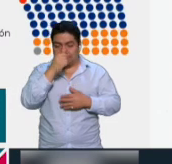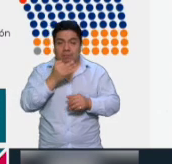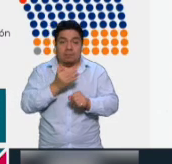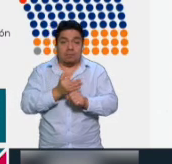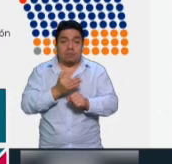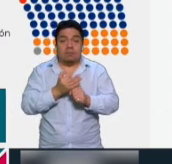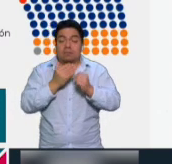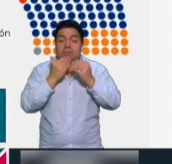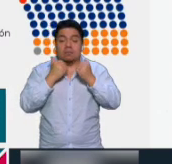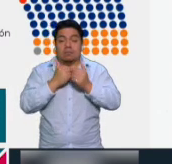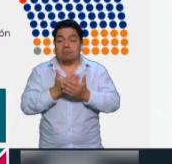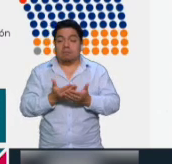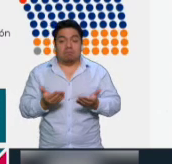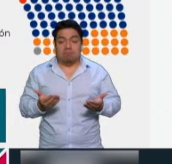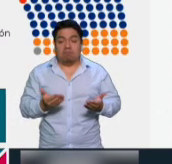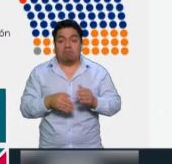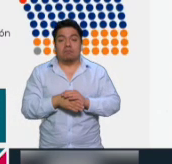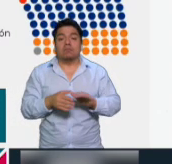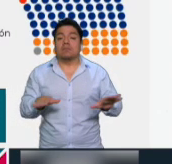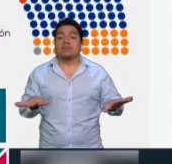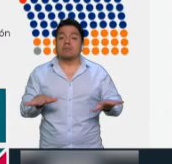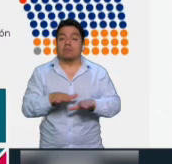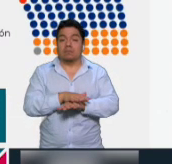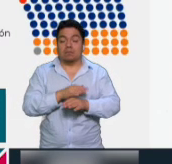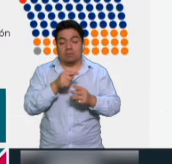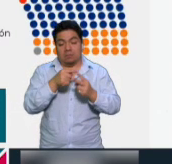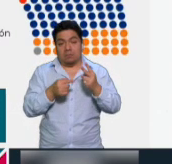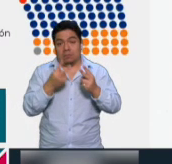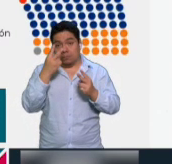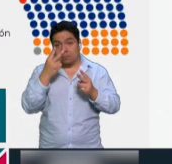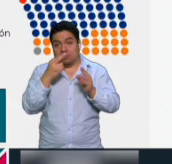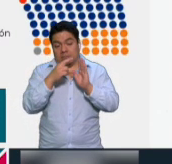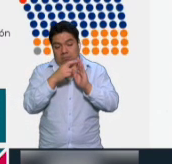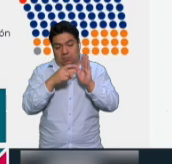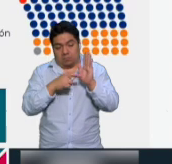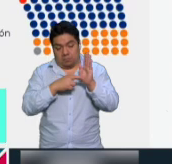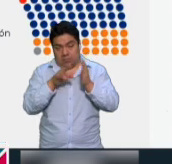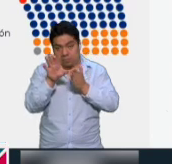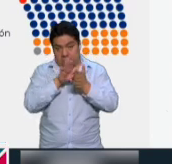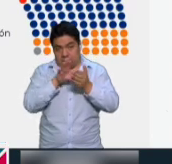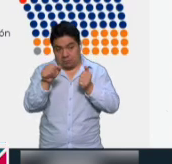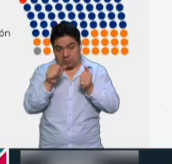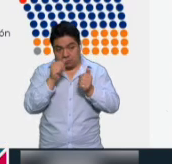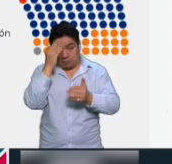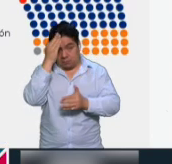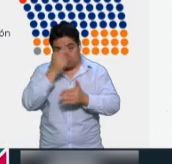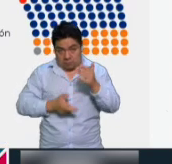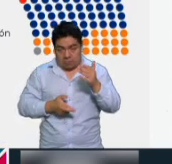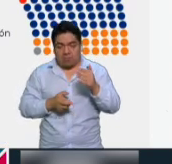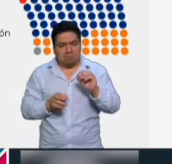se transgreden estas dos reglas básicas de nuestra Constitución.